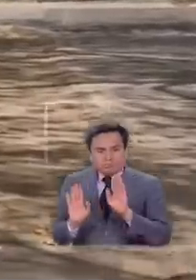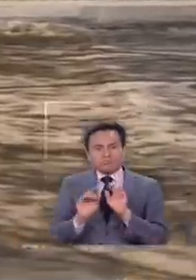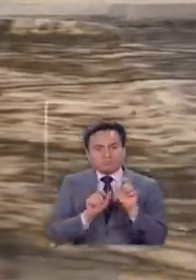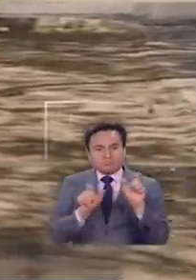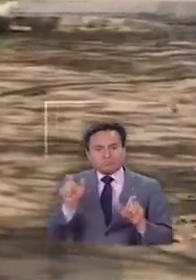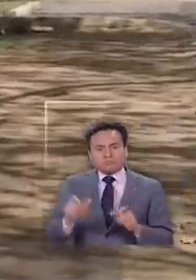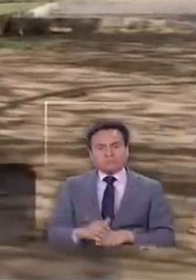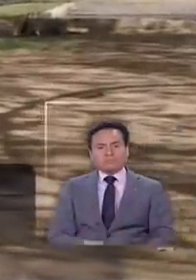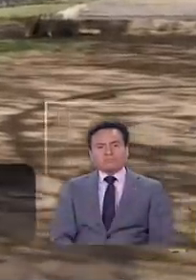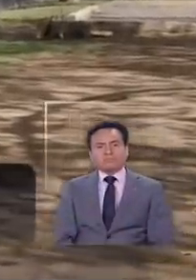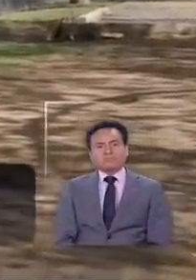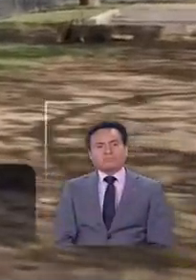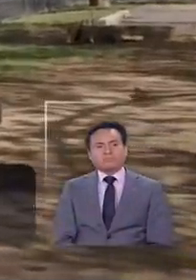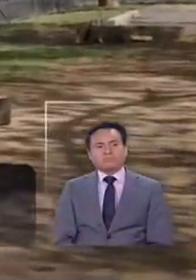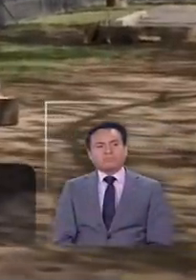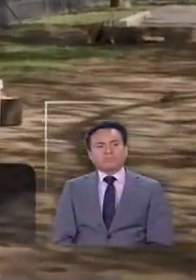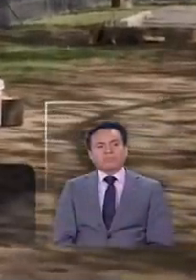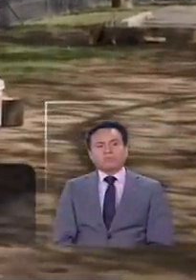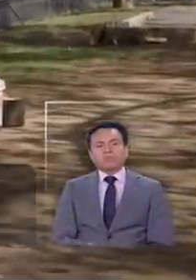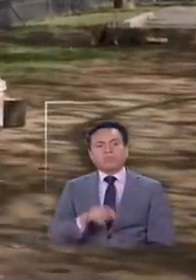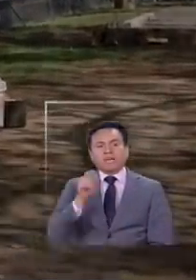de otros están ahí